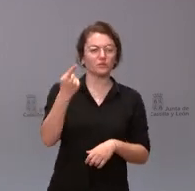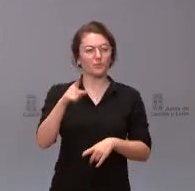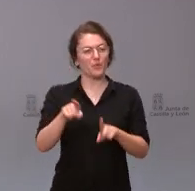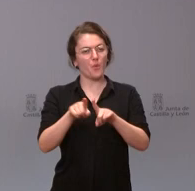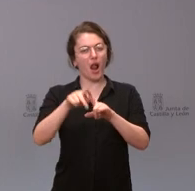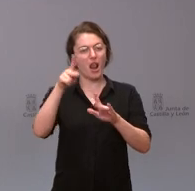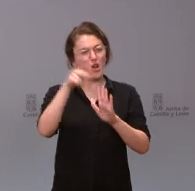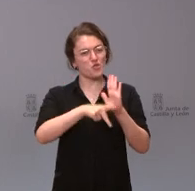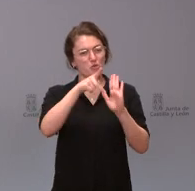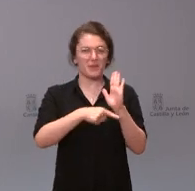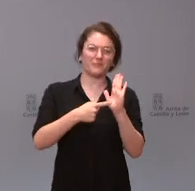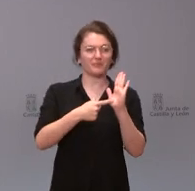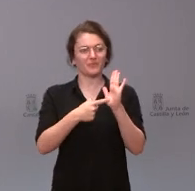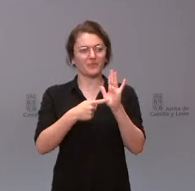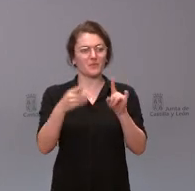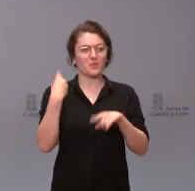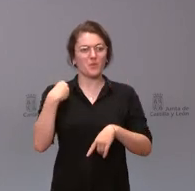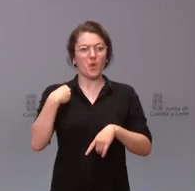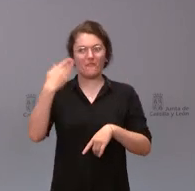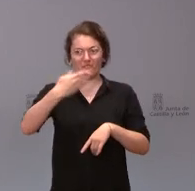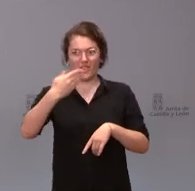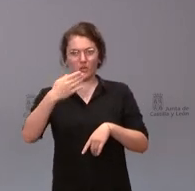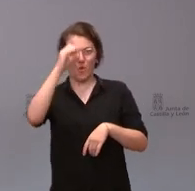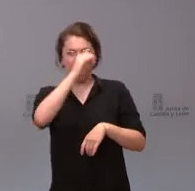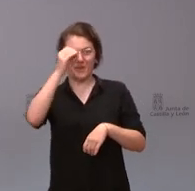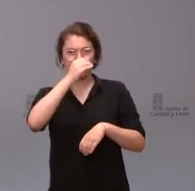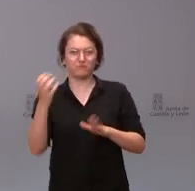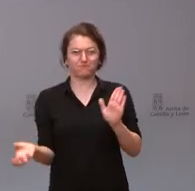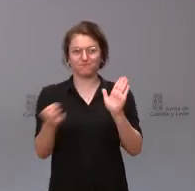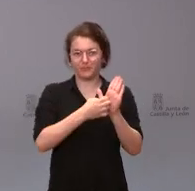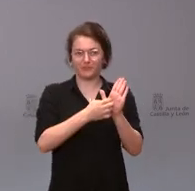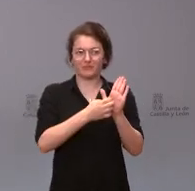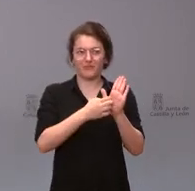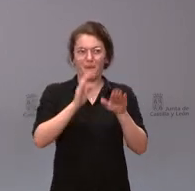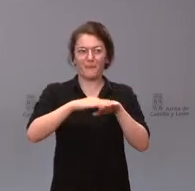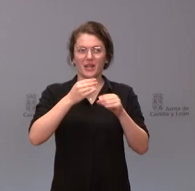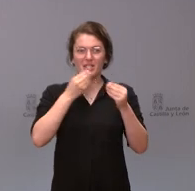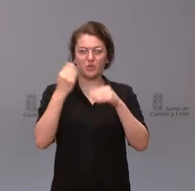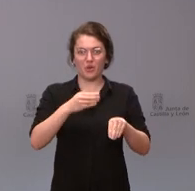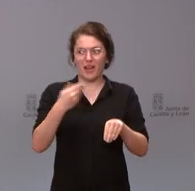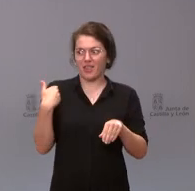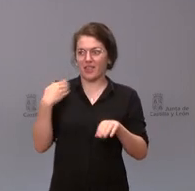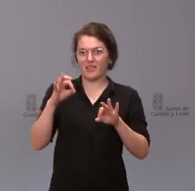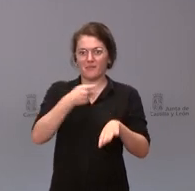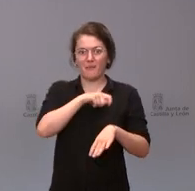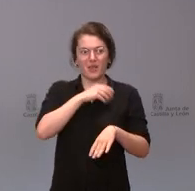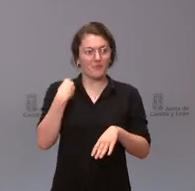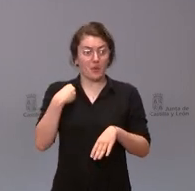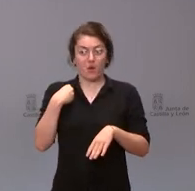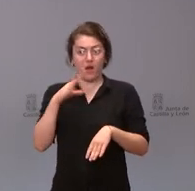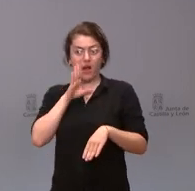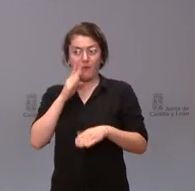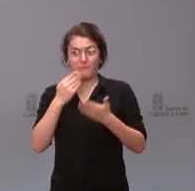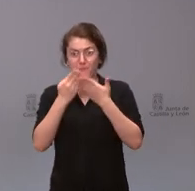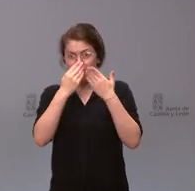que integre el relato de Bildu sobre la historia reciente de España hasta el punto de que como se ha hecho público el